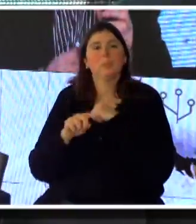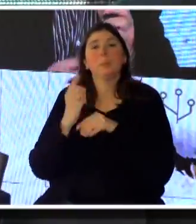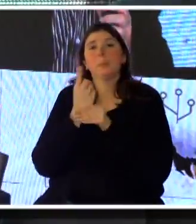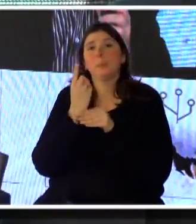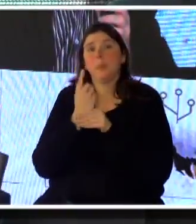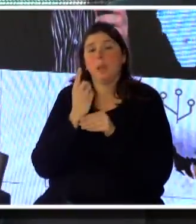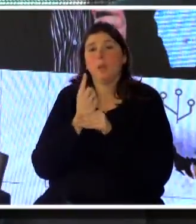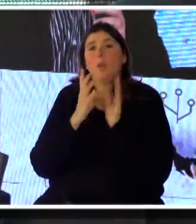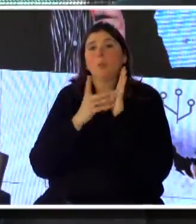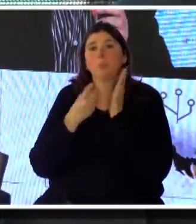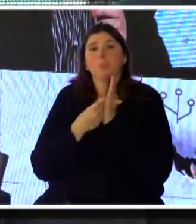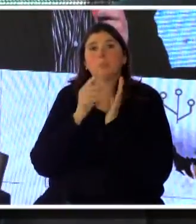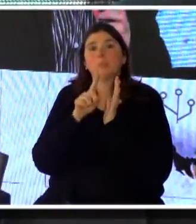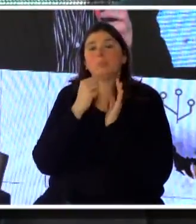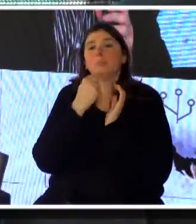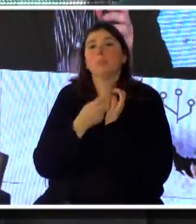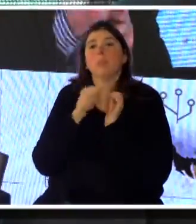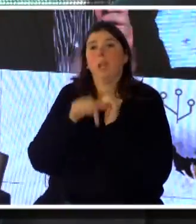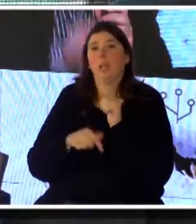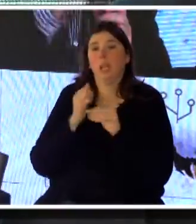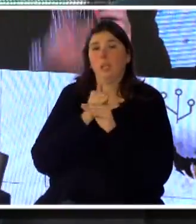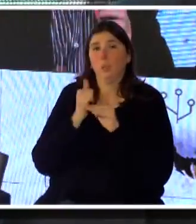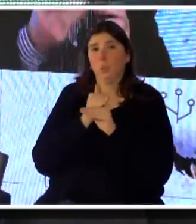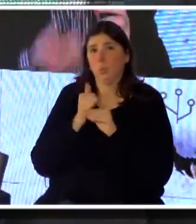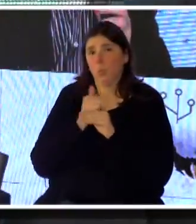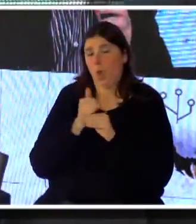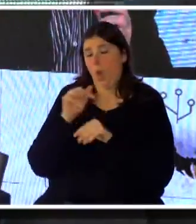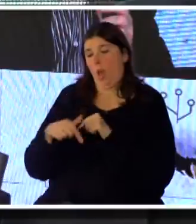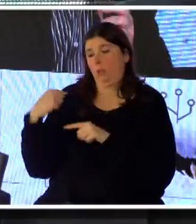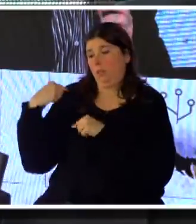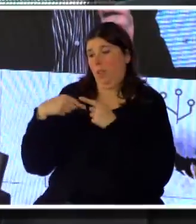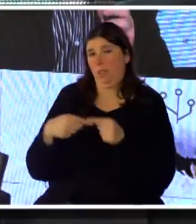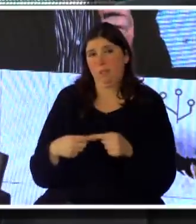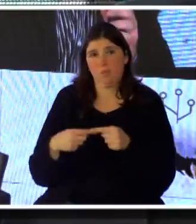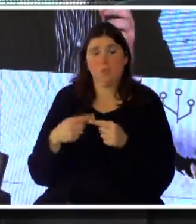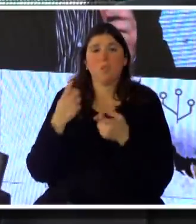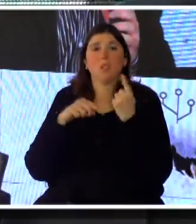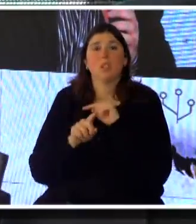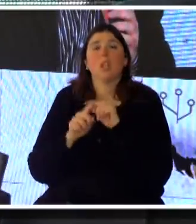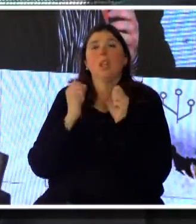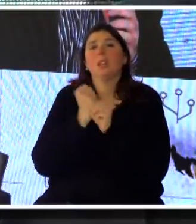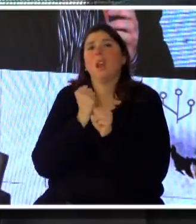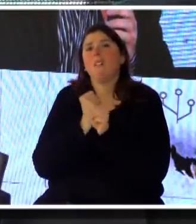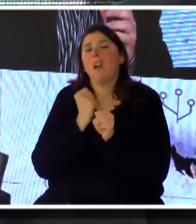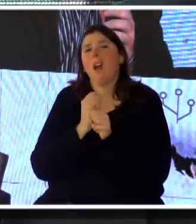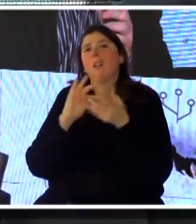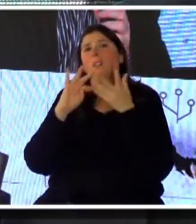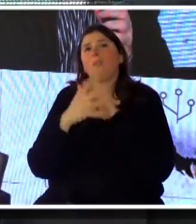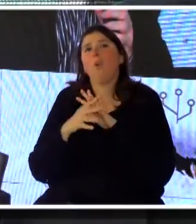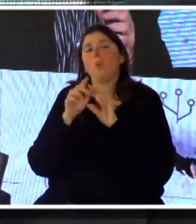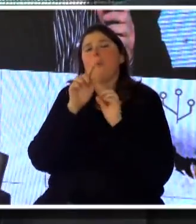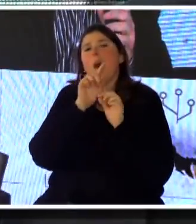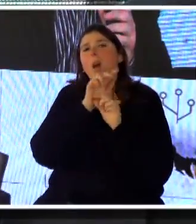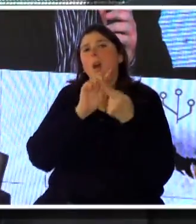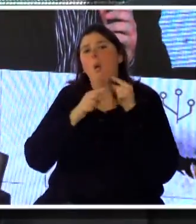algo que es muy relevante, sobre todo en esta institución, que tiene una tradición tan vertical, trabajar transversalmente y con una